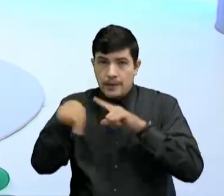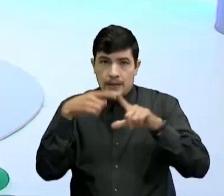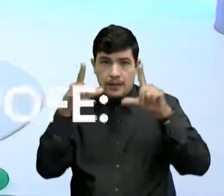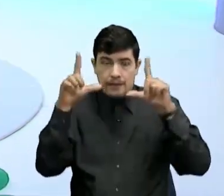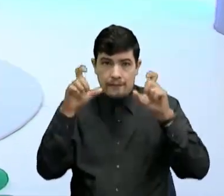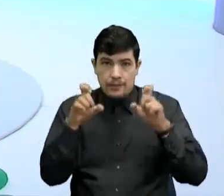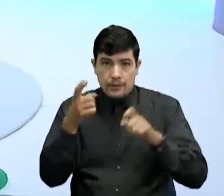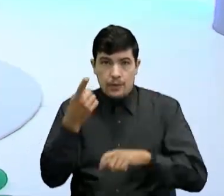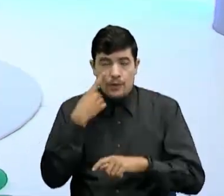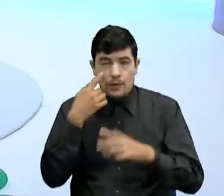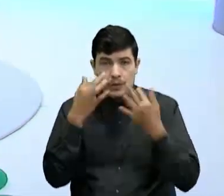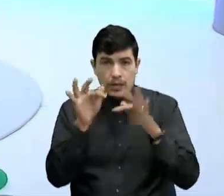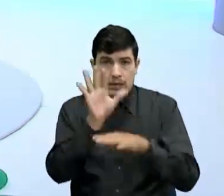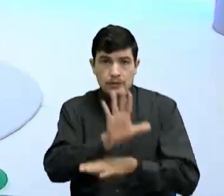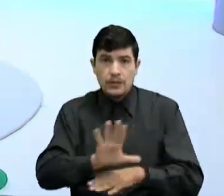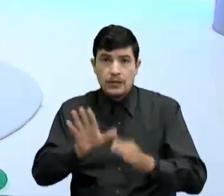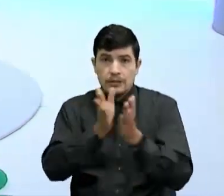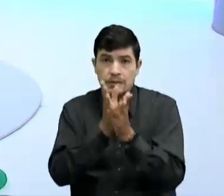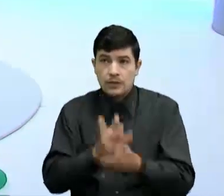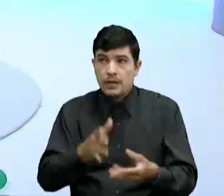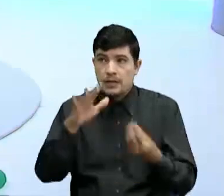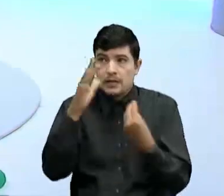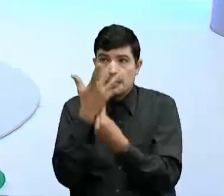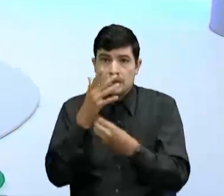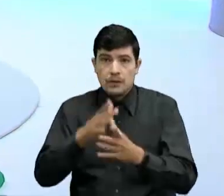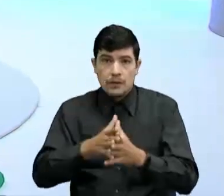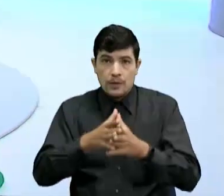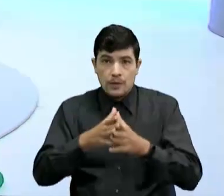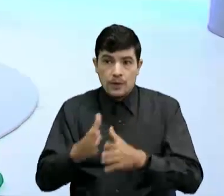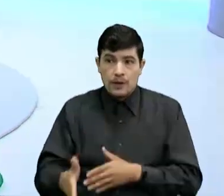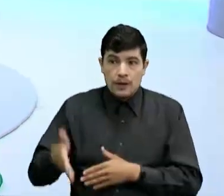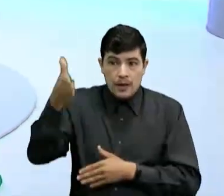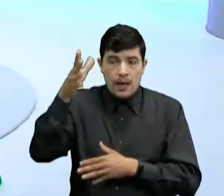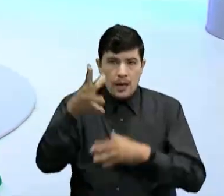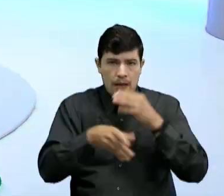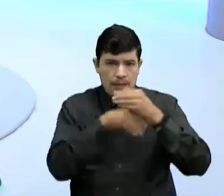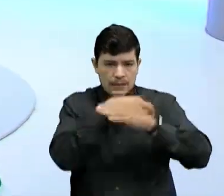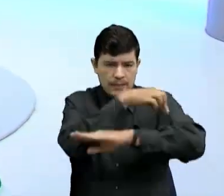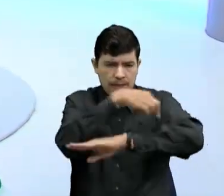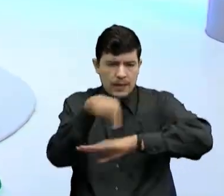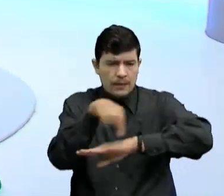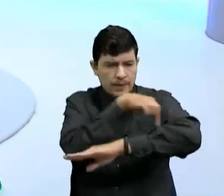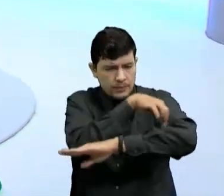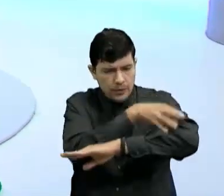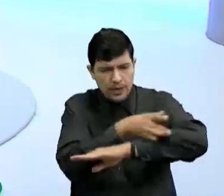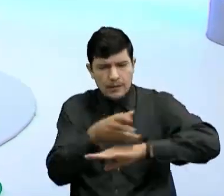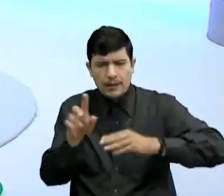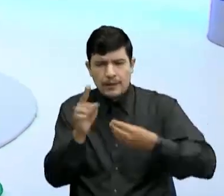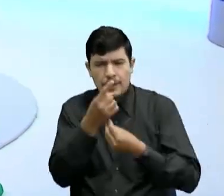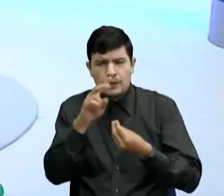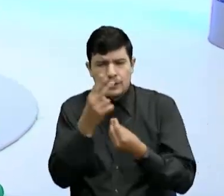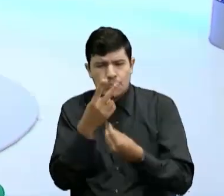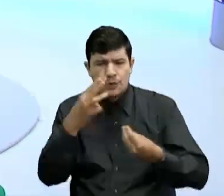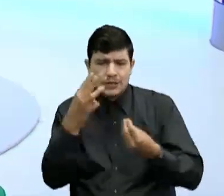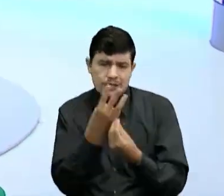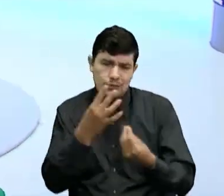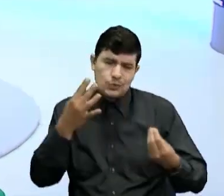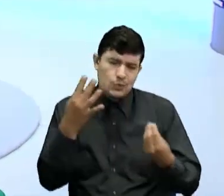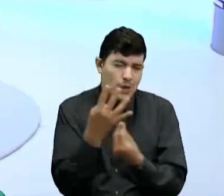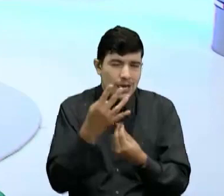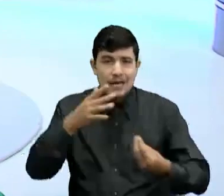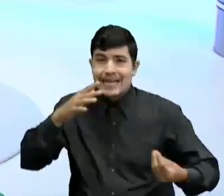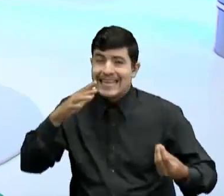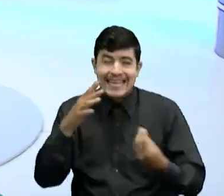puse una tarea A los niños de quinto Los más grandes Y los de la básica primaria Preescolar Primero Segundo Tercero Cuarto